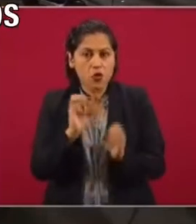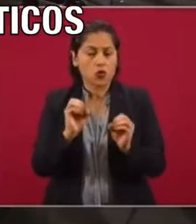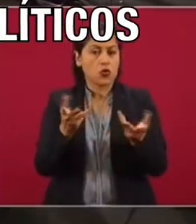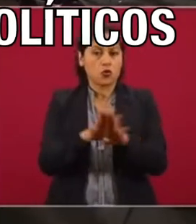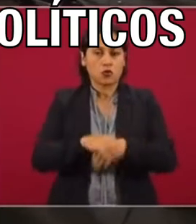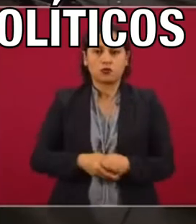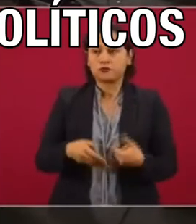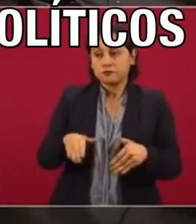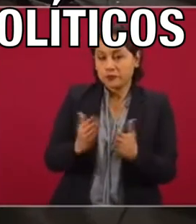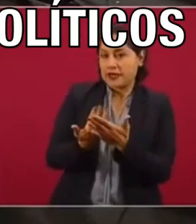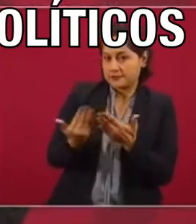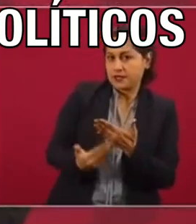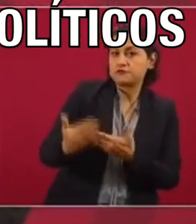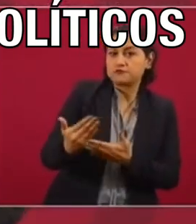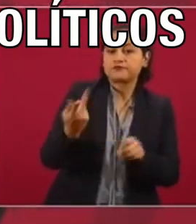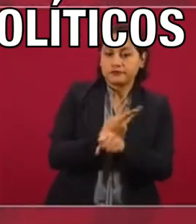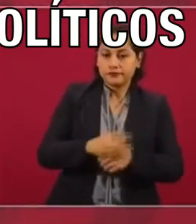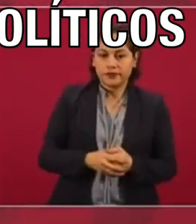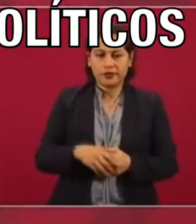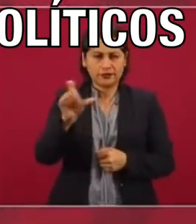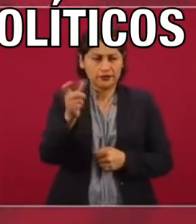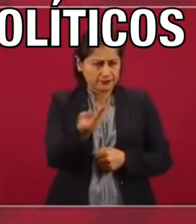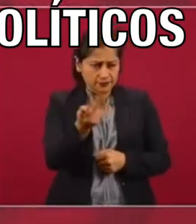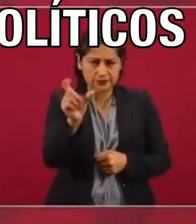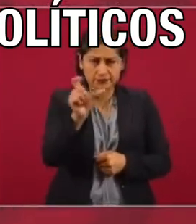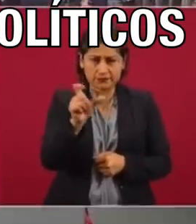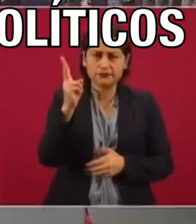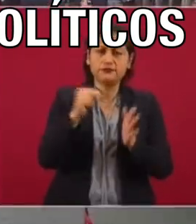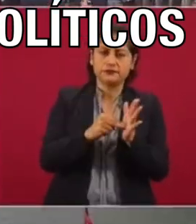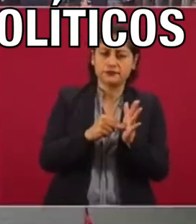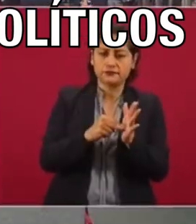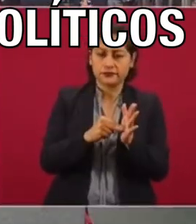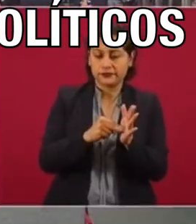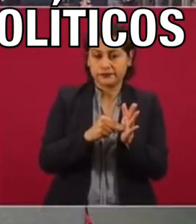Pues hay que esperar un poco más, porque ¿cuándo es que dijeron que eran dos mil?